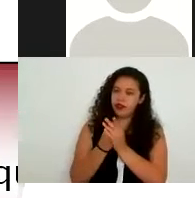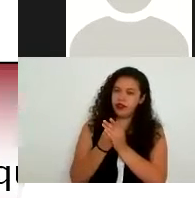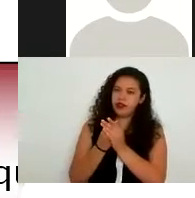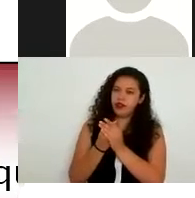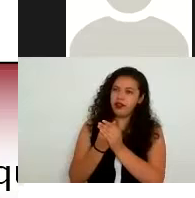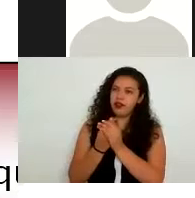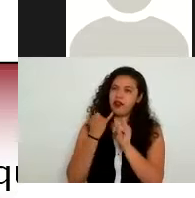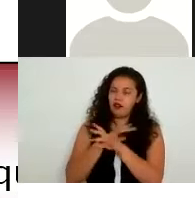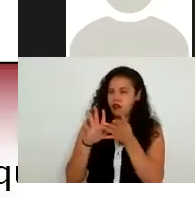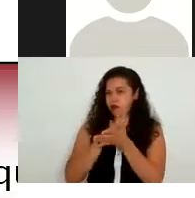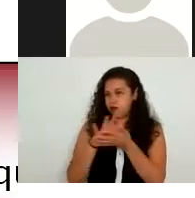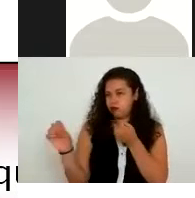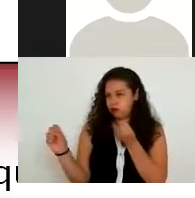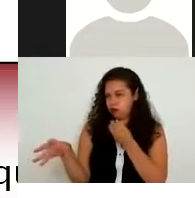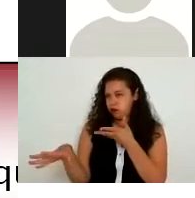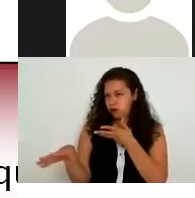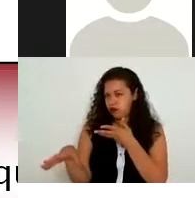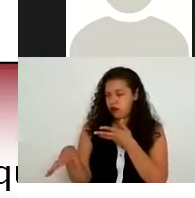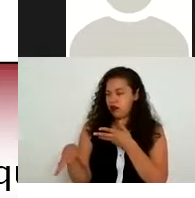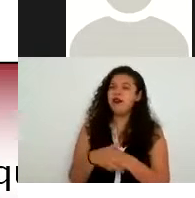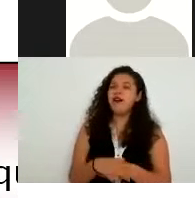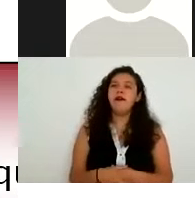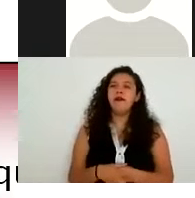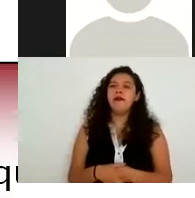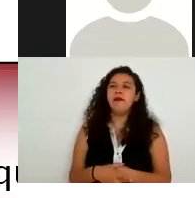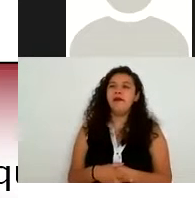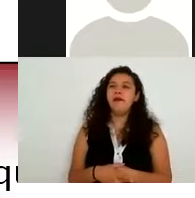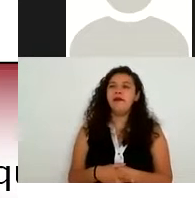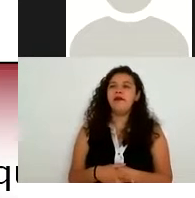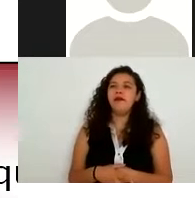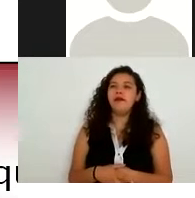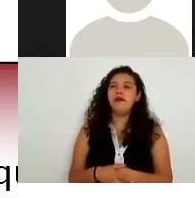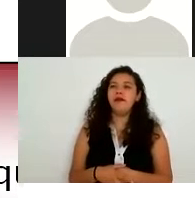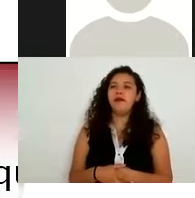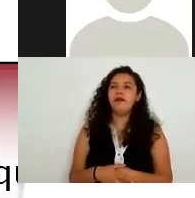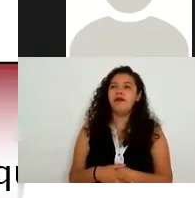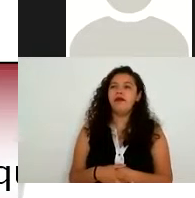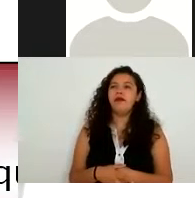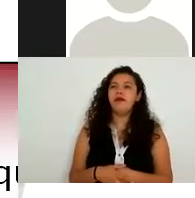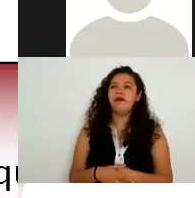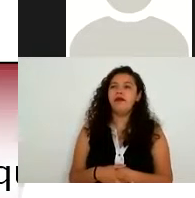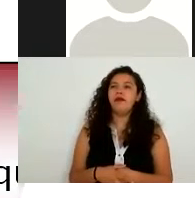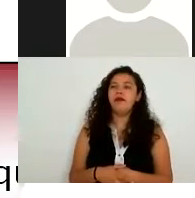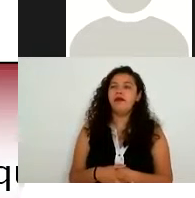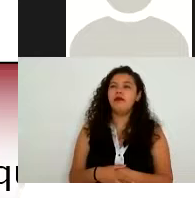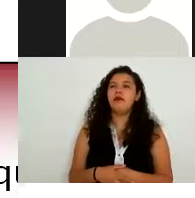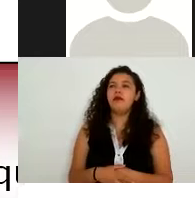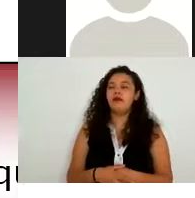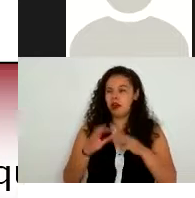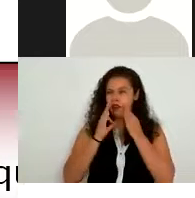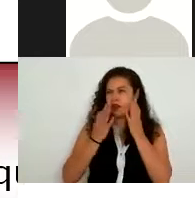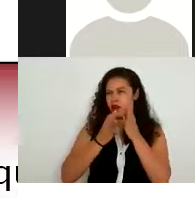para los fines para los cuales no se les proporcionó o para fines distintos porque vamos vamos a ver más adelante